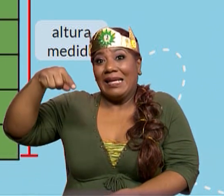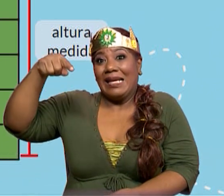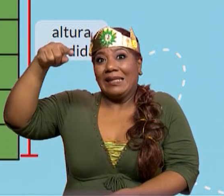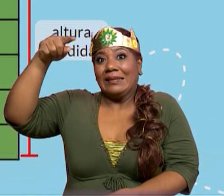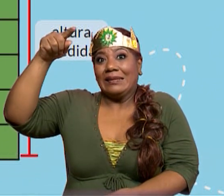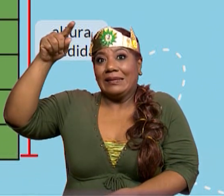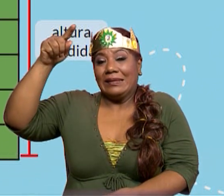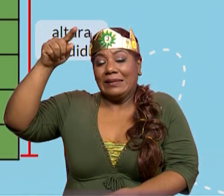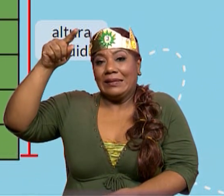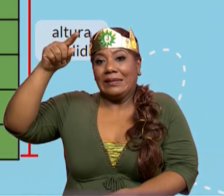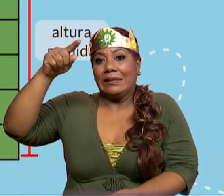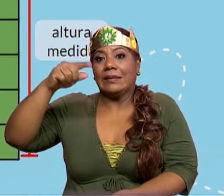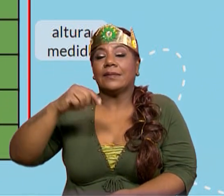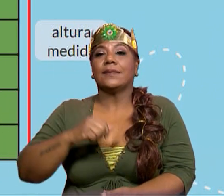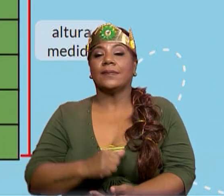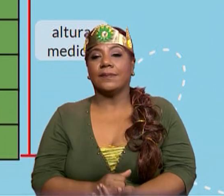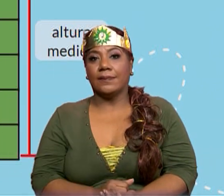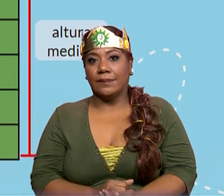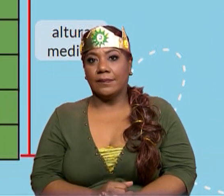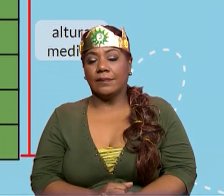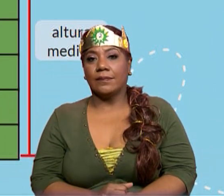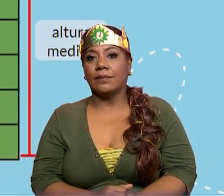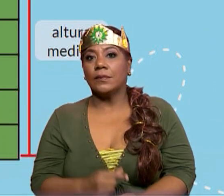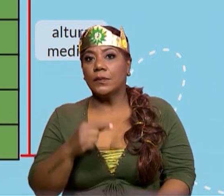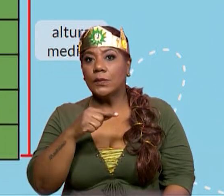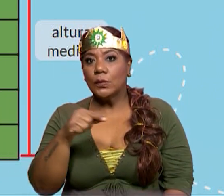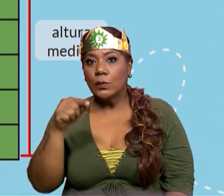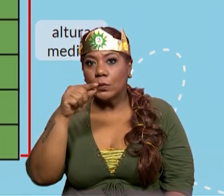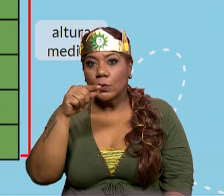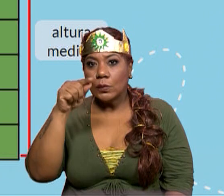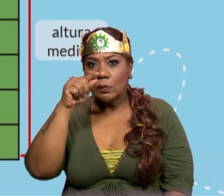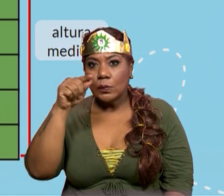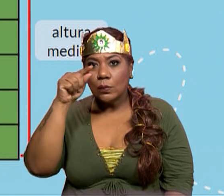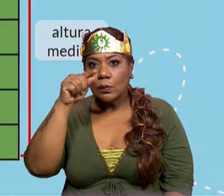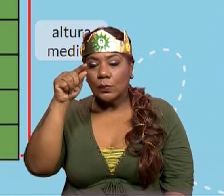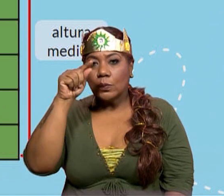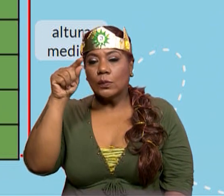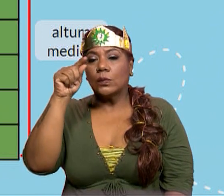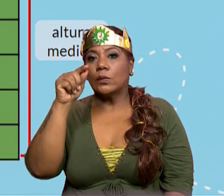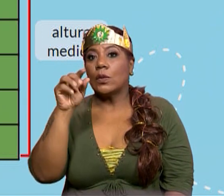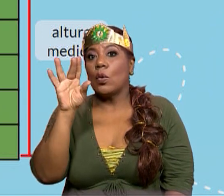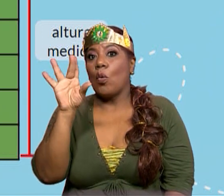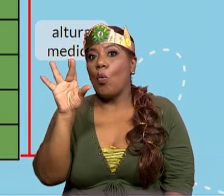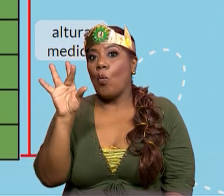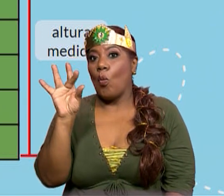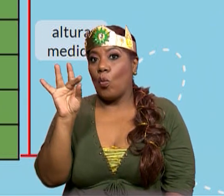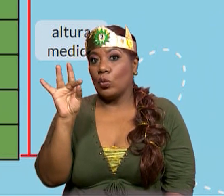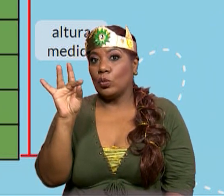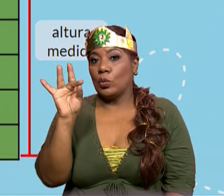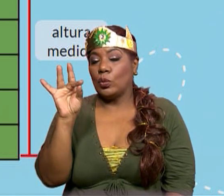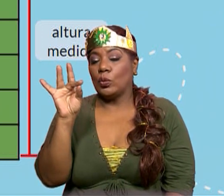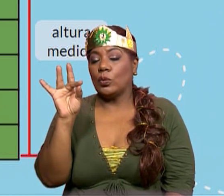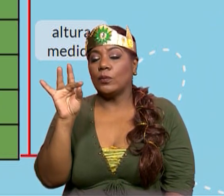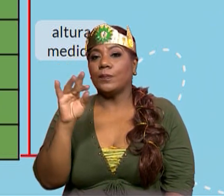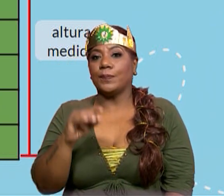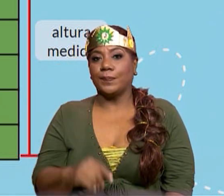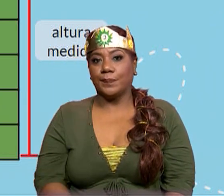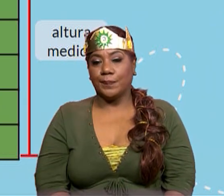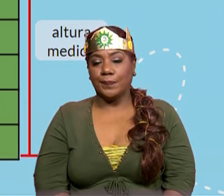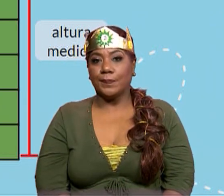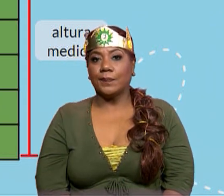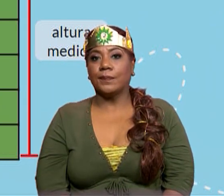alta que tiene como dos veces las medidas que hemos visto antes. Entonces,